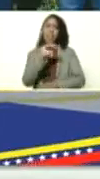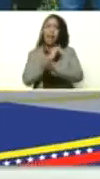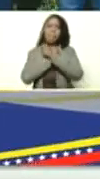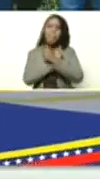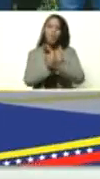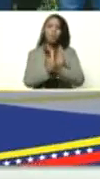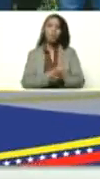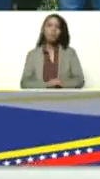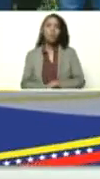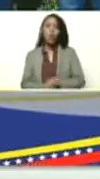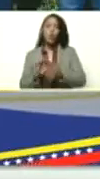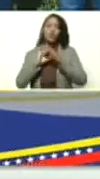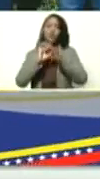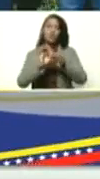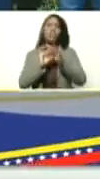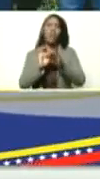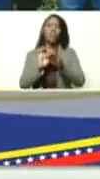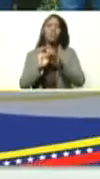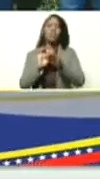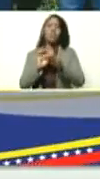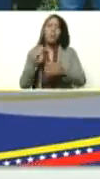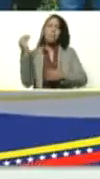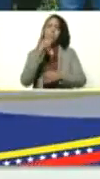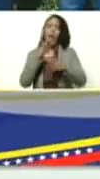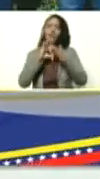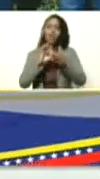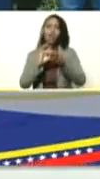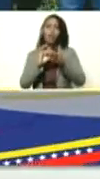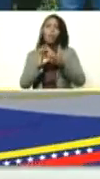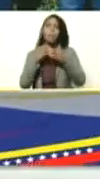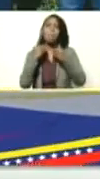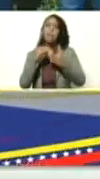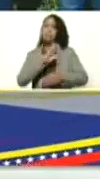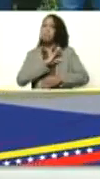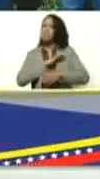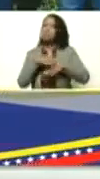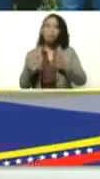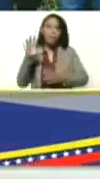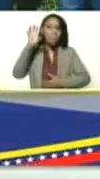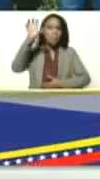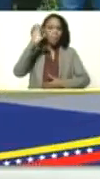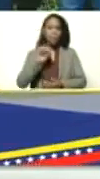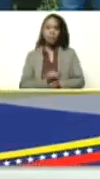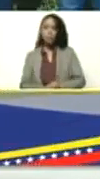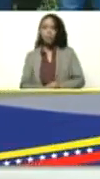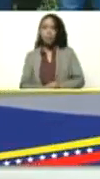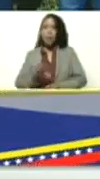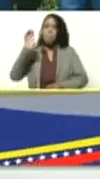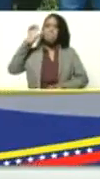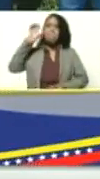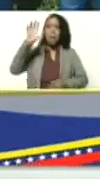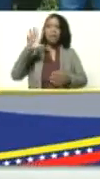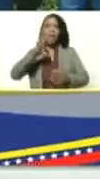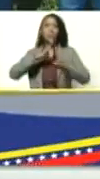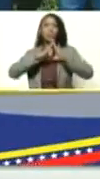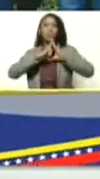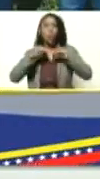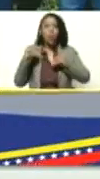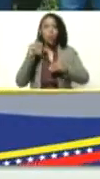unión y más unión para tener patria patria para todos